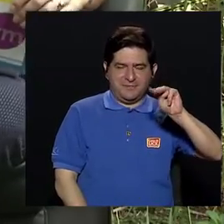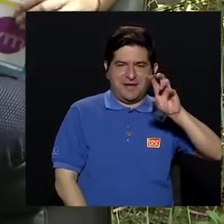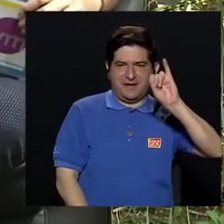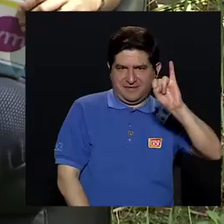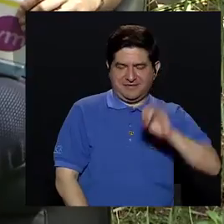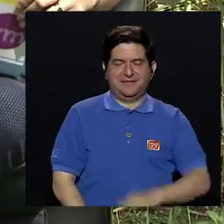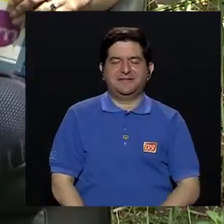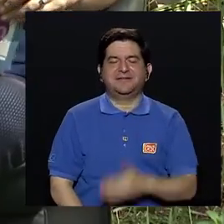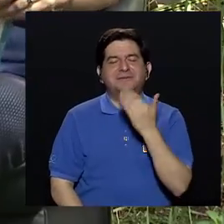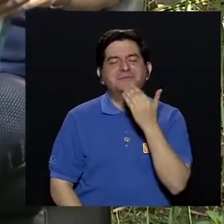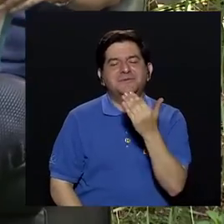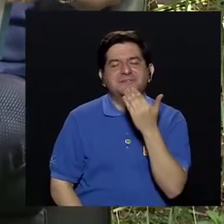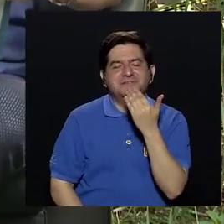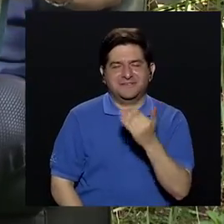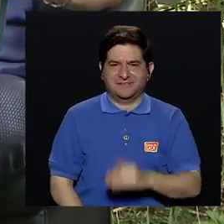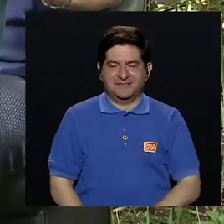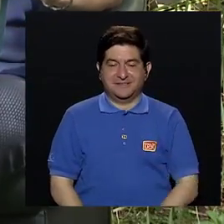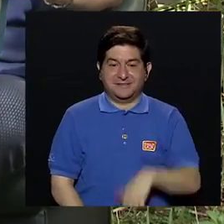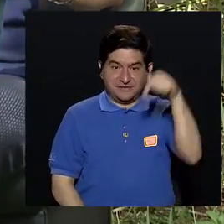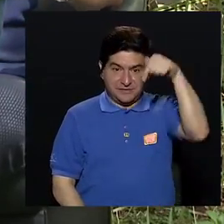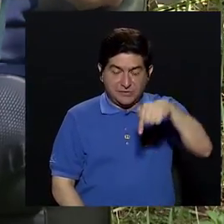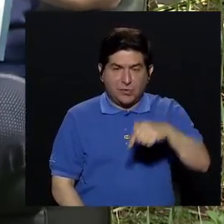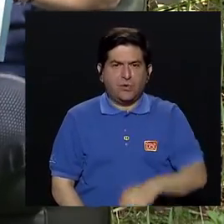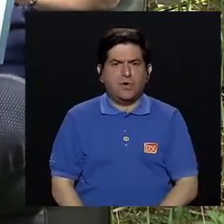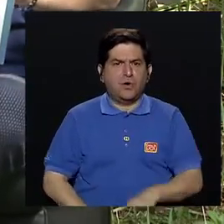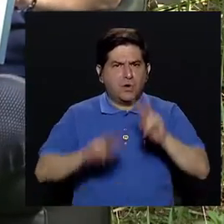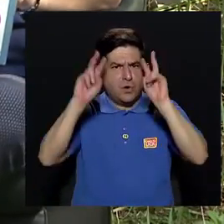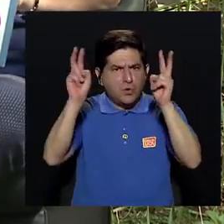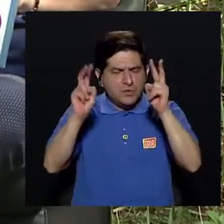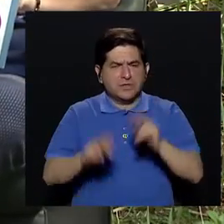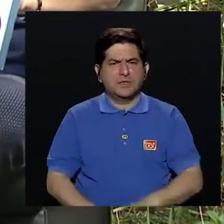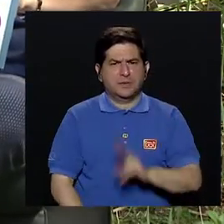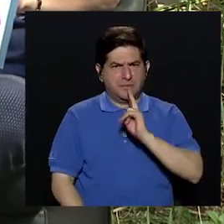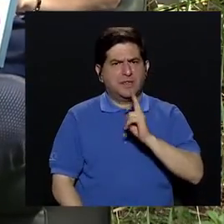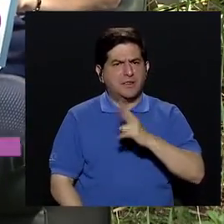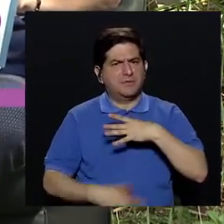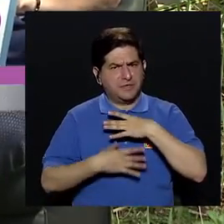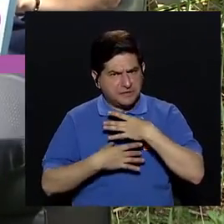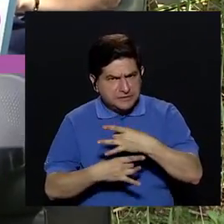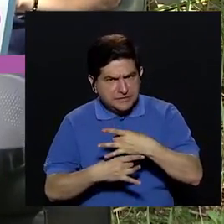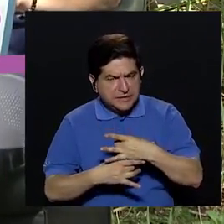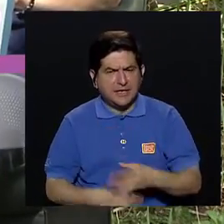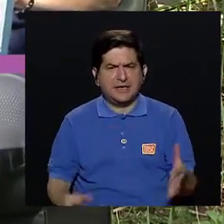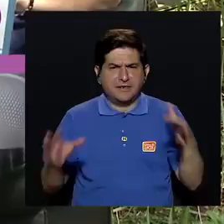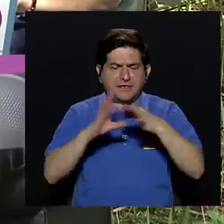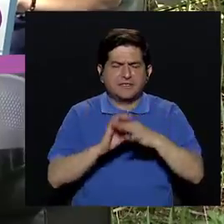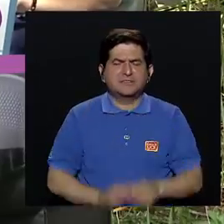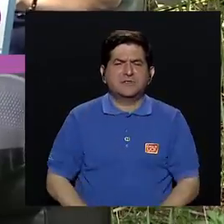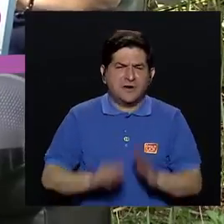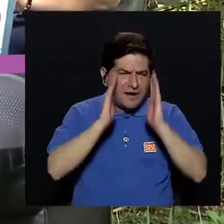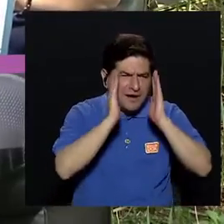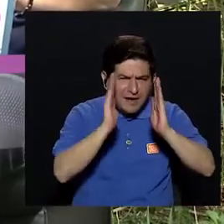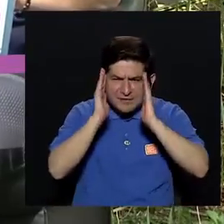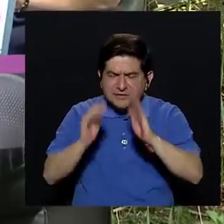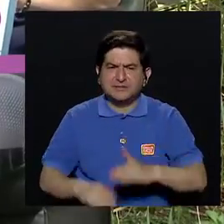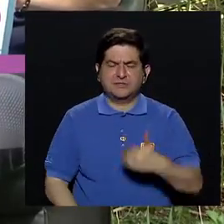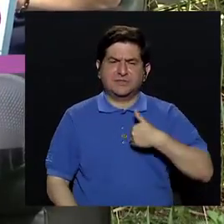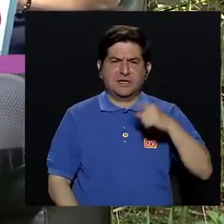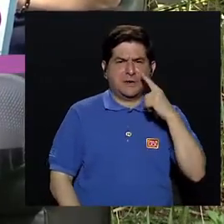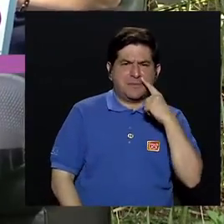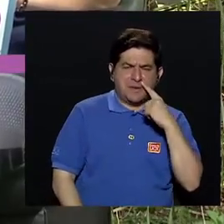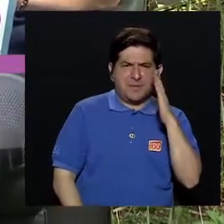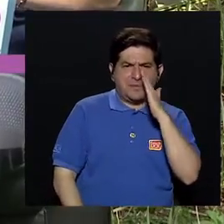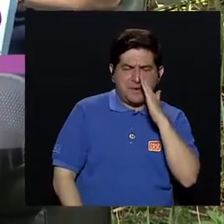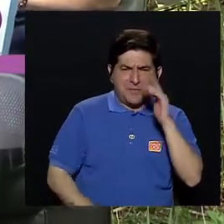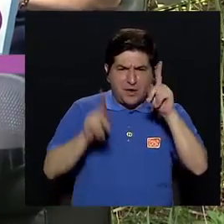Zaguirre Cedeño. Gracias, Fabi. Y es que hoy vamos a tratar un tema que sin duda se las trae porque es acerca de los cuidados que deberíamos de tener papá,